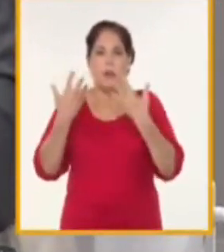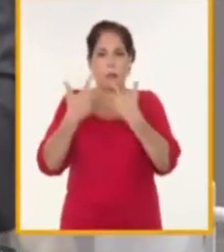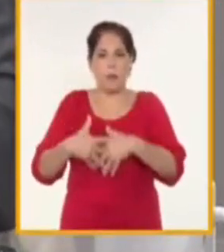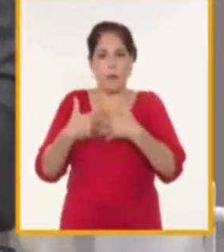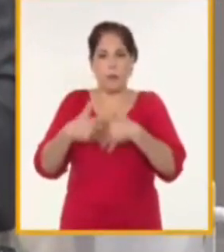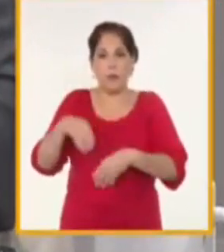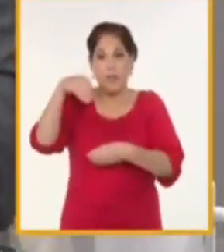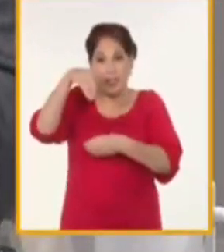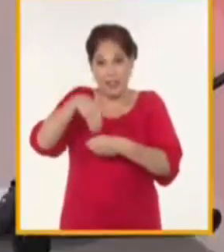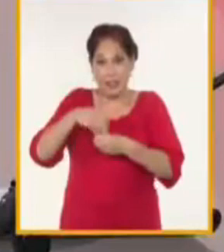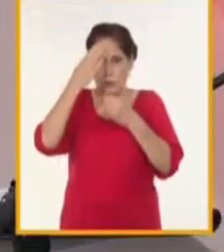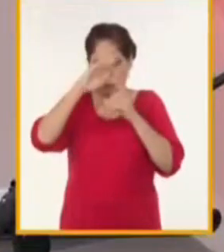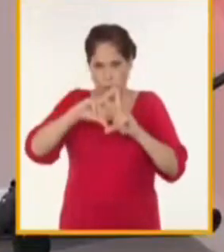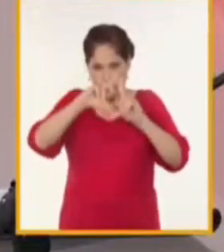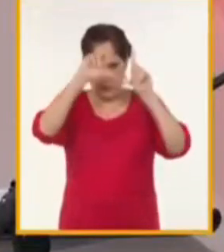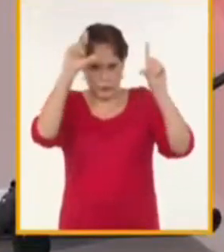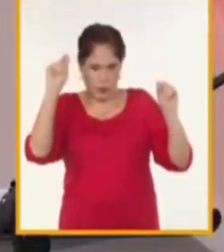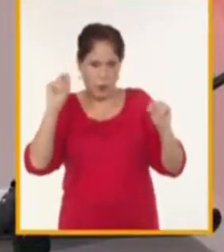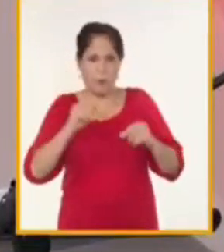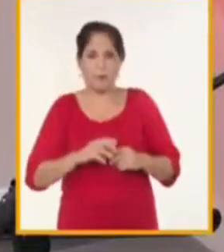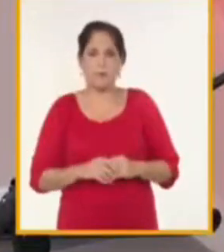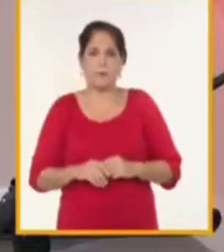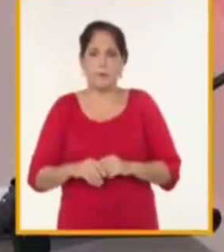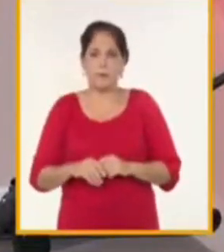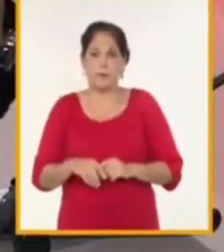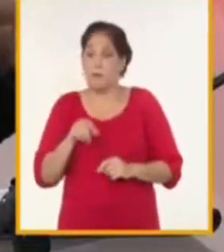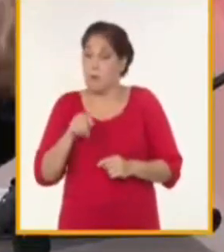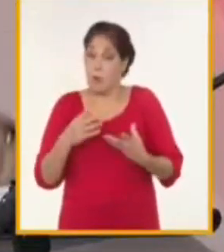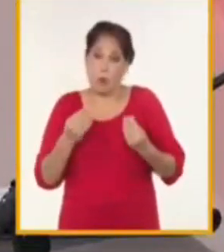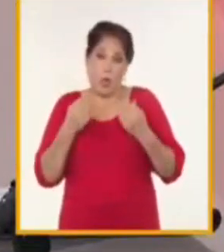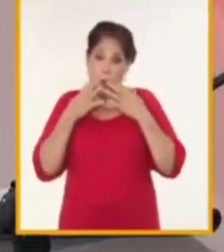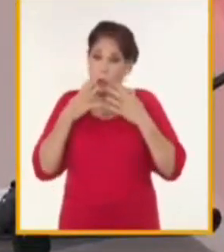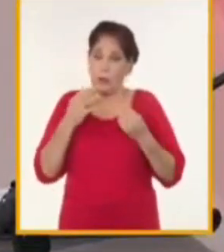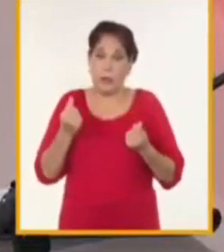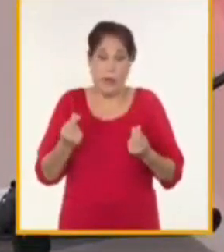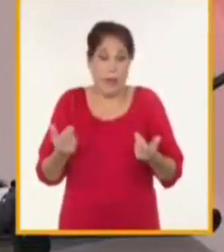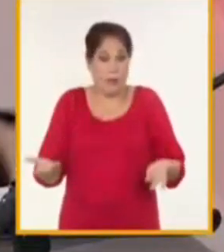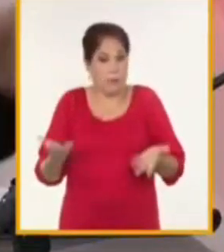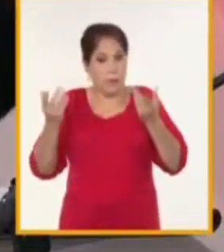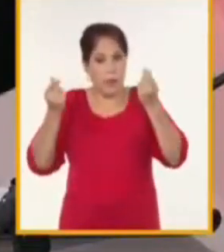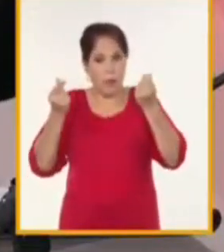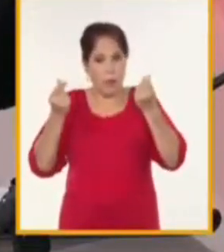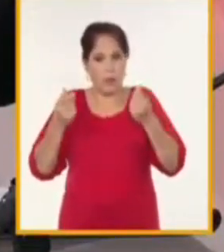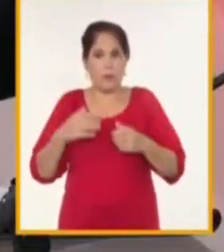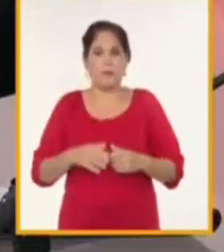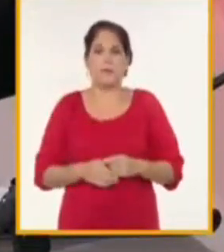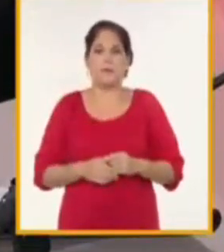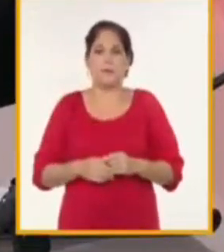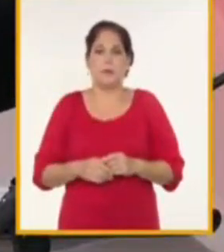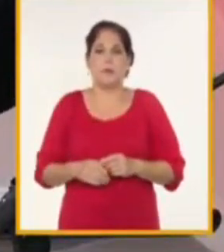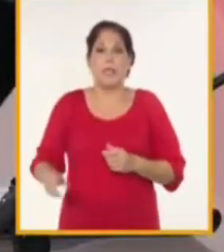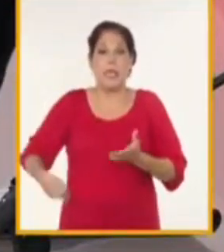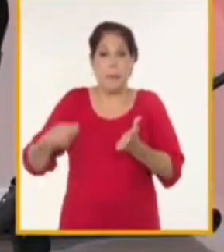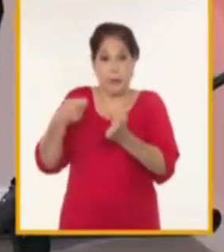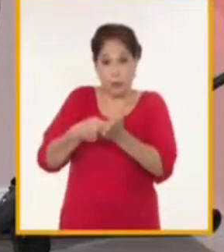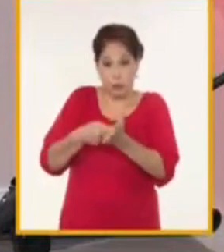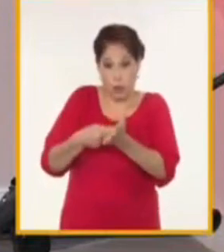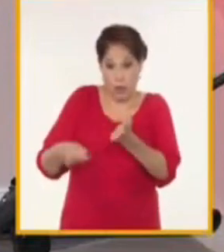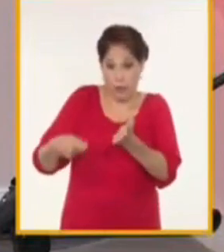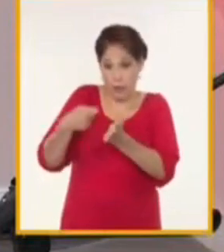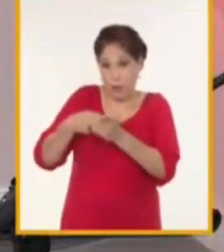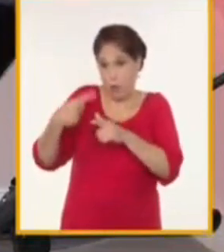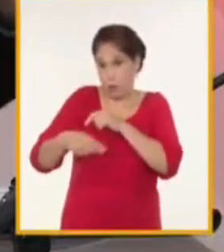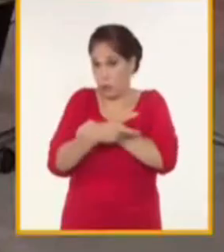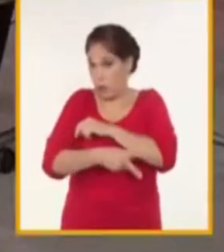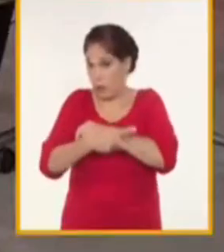nuestro país que creo que es una de las cosas más importantes para dinamizar la propia economía cubana por un lado inversiones como usted decía en